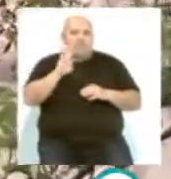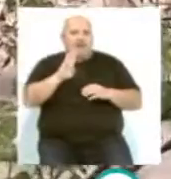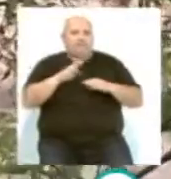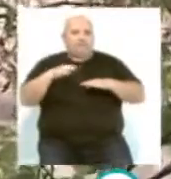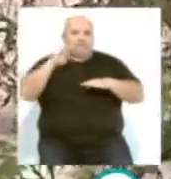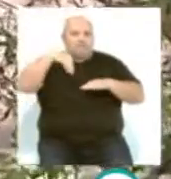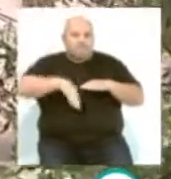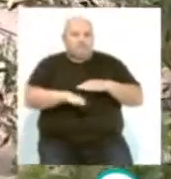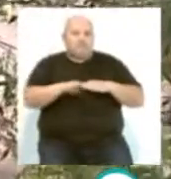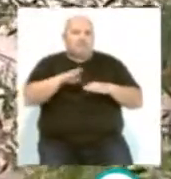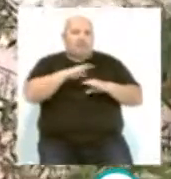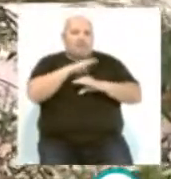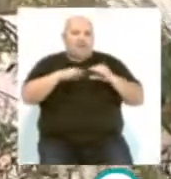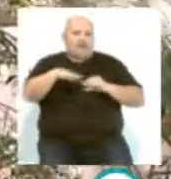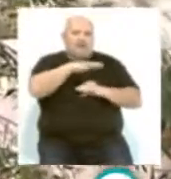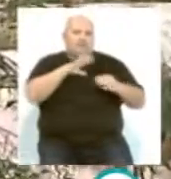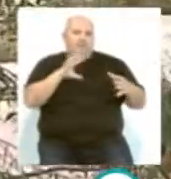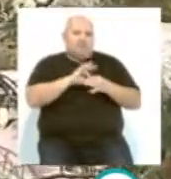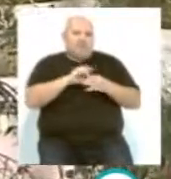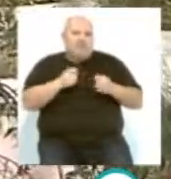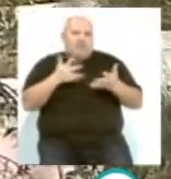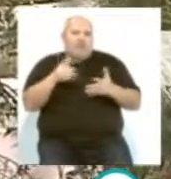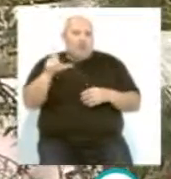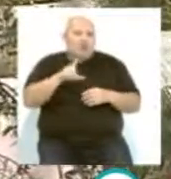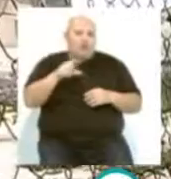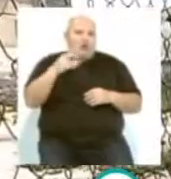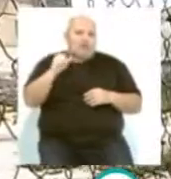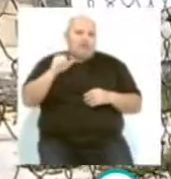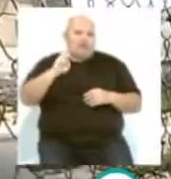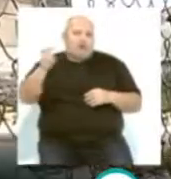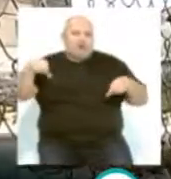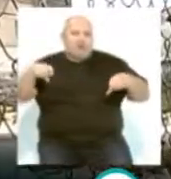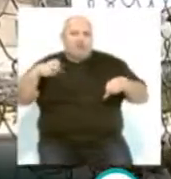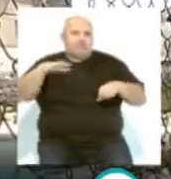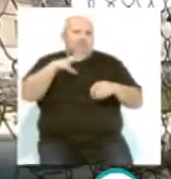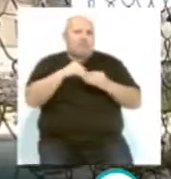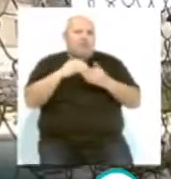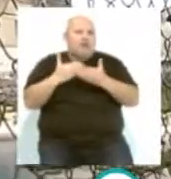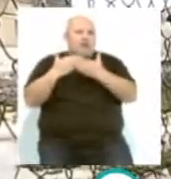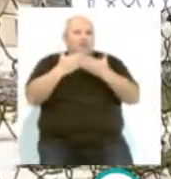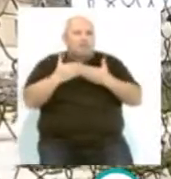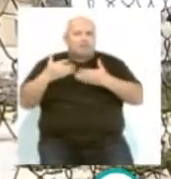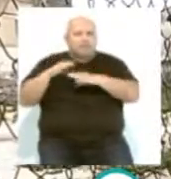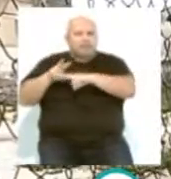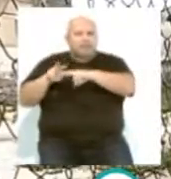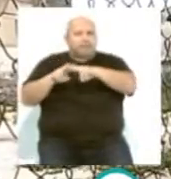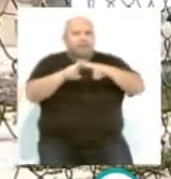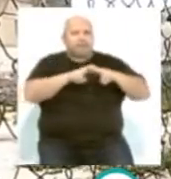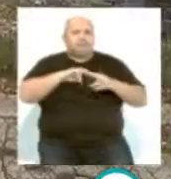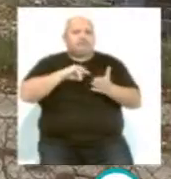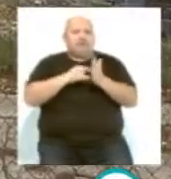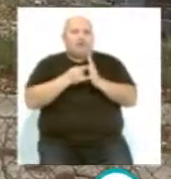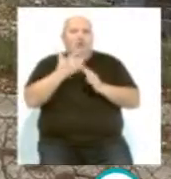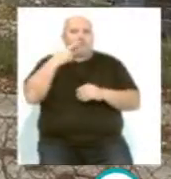subterráneos que la Zona Franca tiene en la ciudad, Loreto, Glorieta y Carranza fruto de un estudio de mercado realizado por los